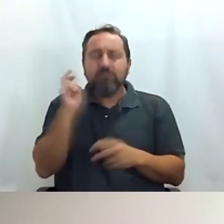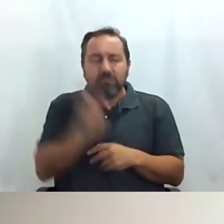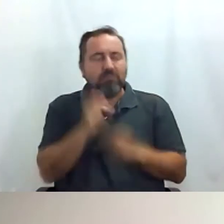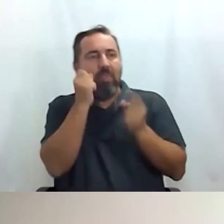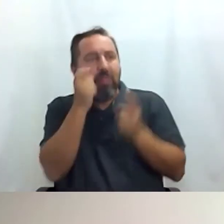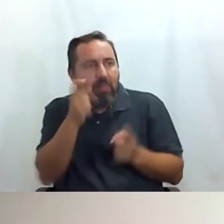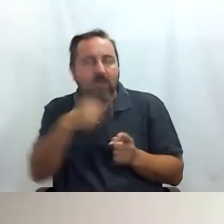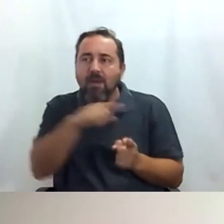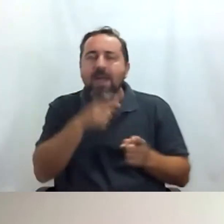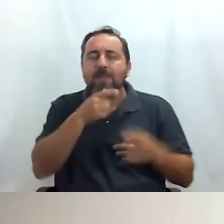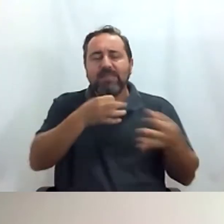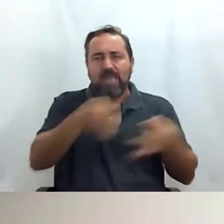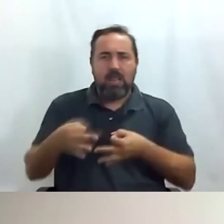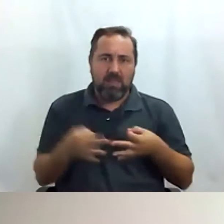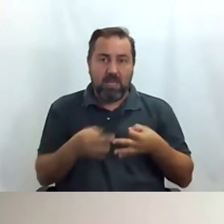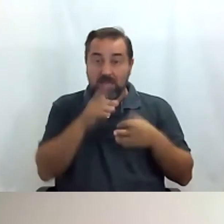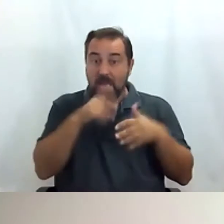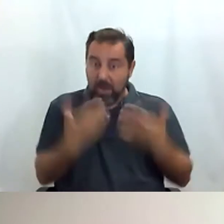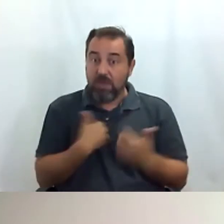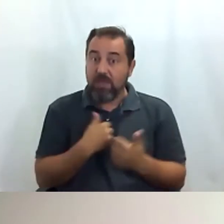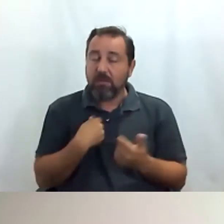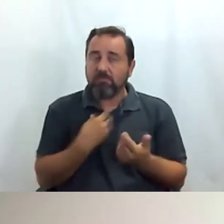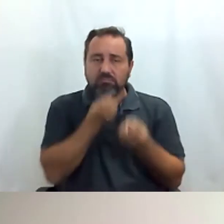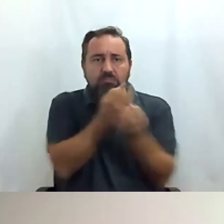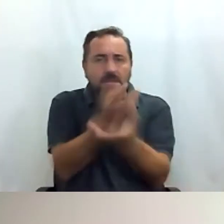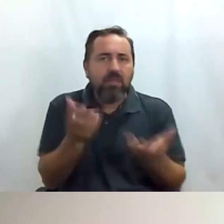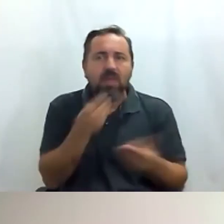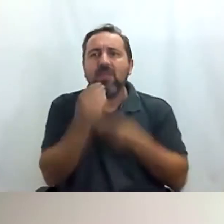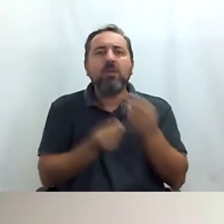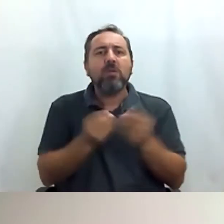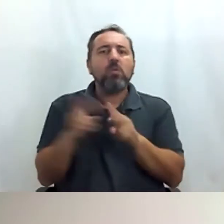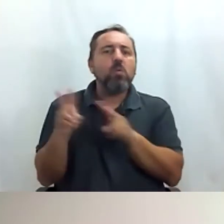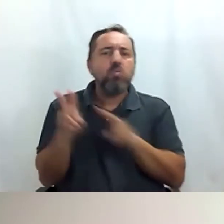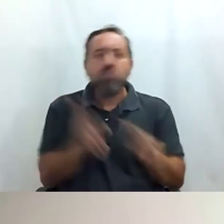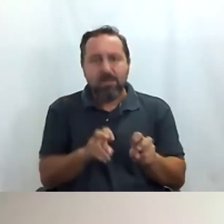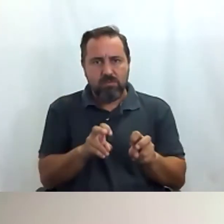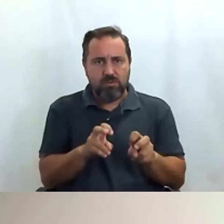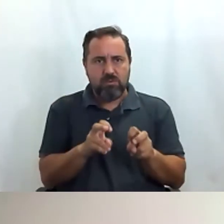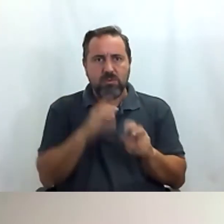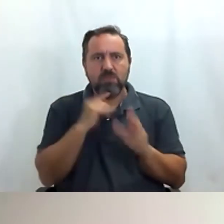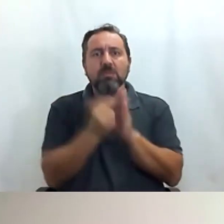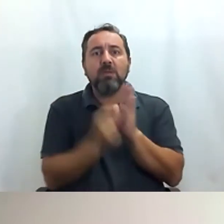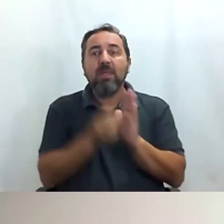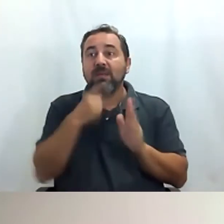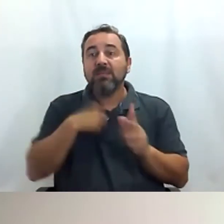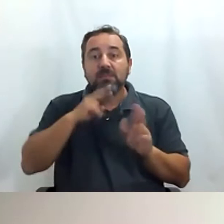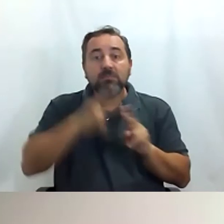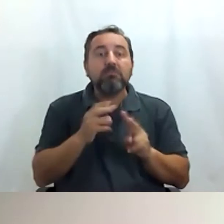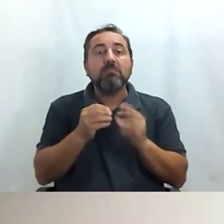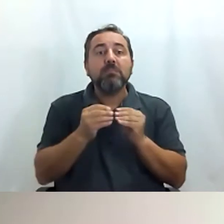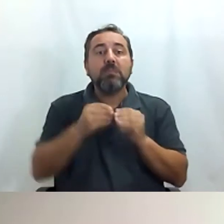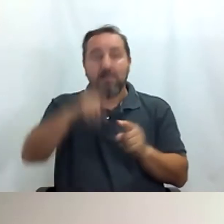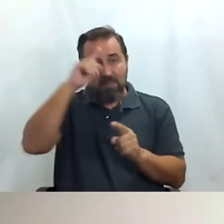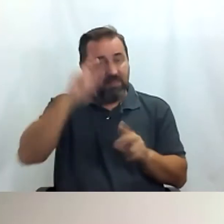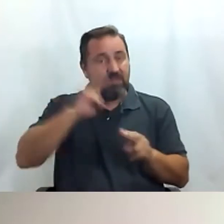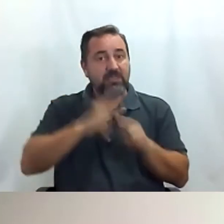lo hagáis con todas las garantías. Ahora mismo os puedo anunciar que estamos haciendo uno de los nuevos, de los focos que tenemos más importantes de los interactivos que tenemos en Madrid, que